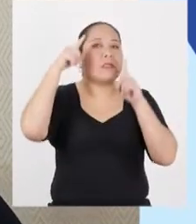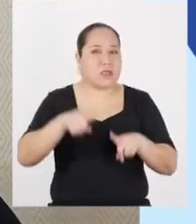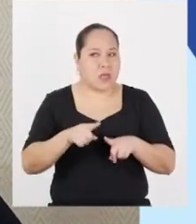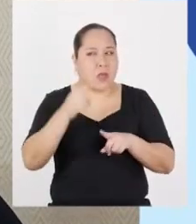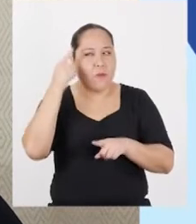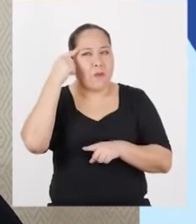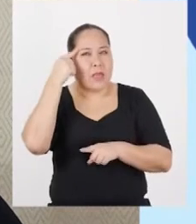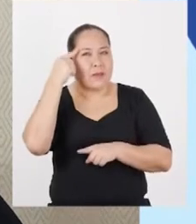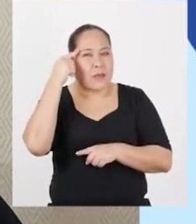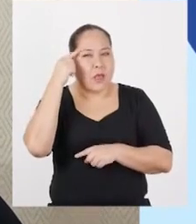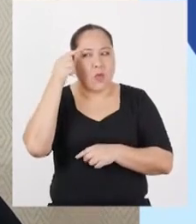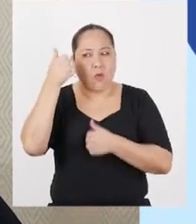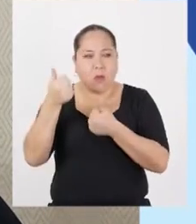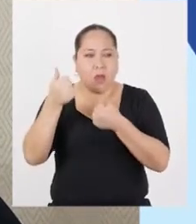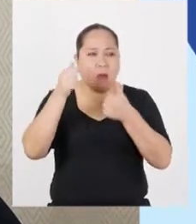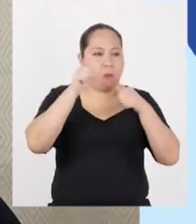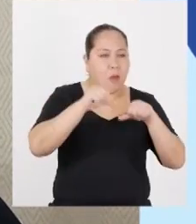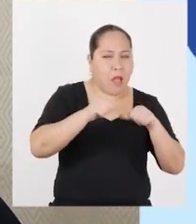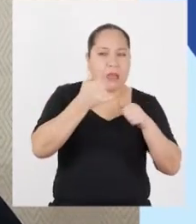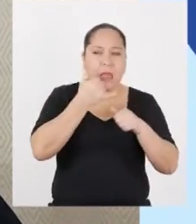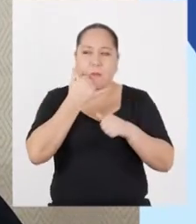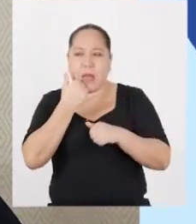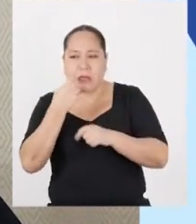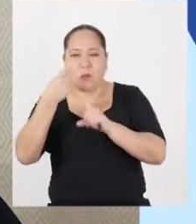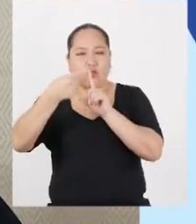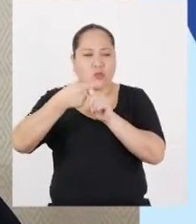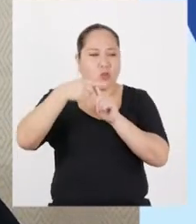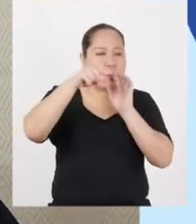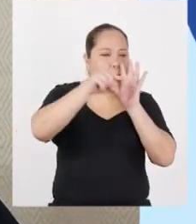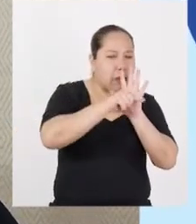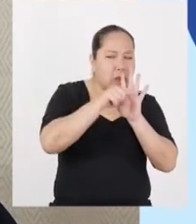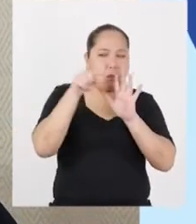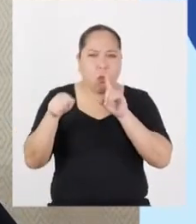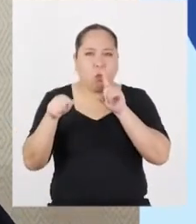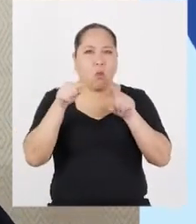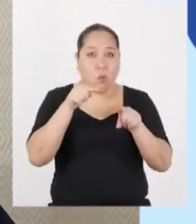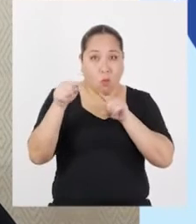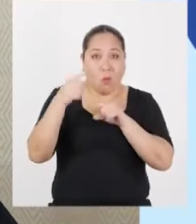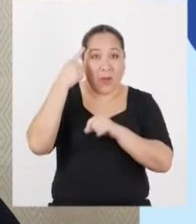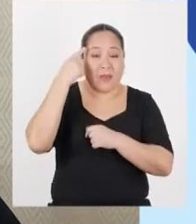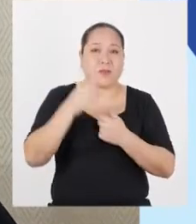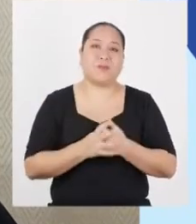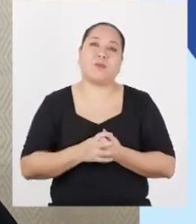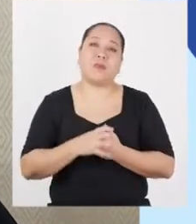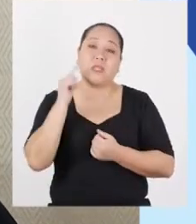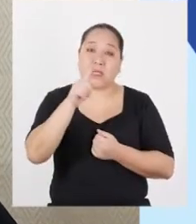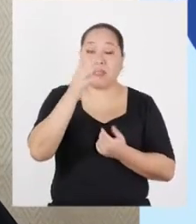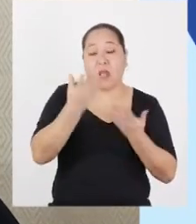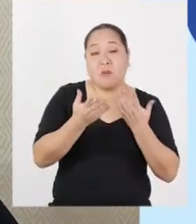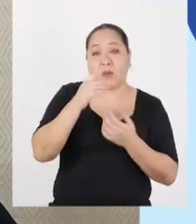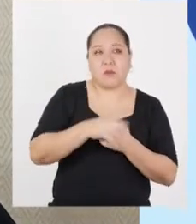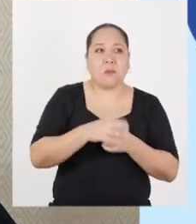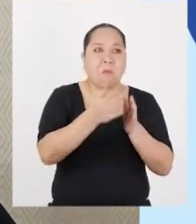evaluando las posibles opciones y consecuencias, positivas y negativas. Y si de ser